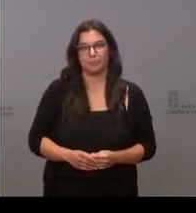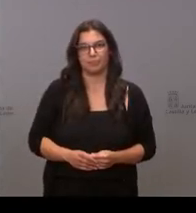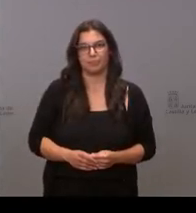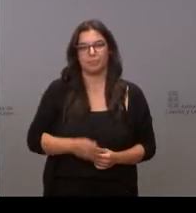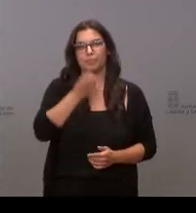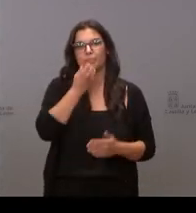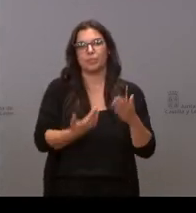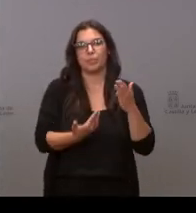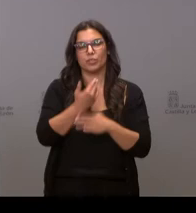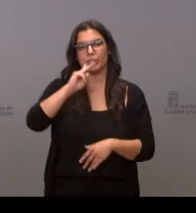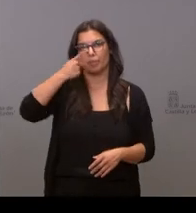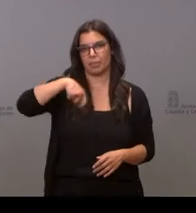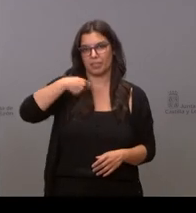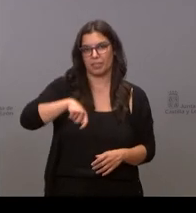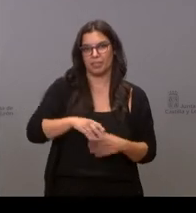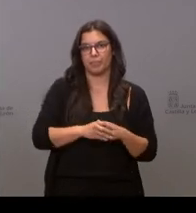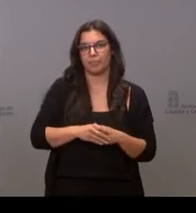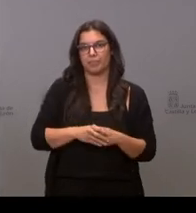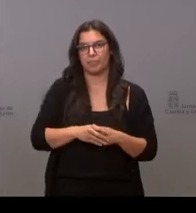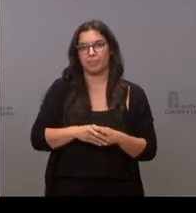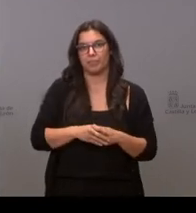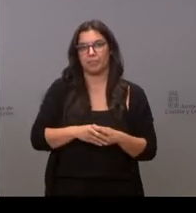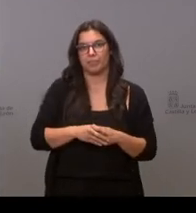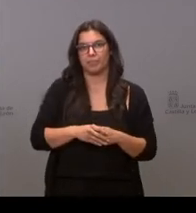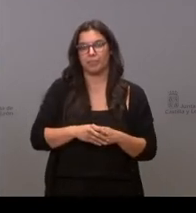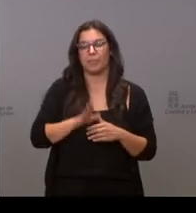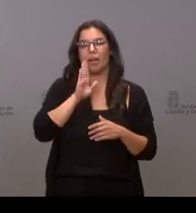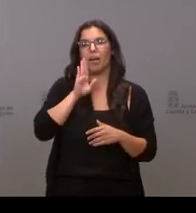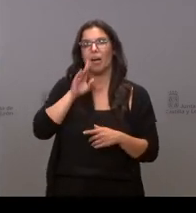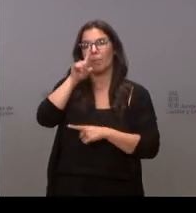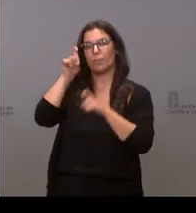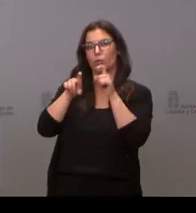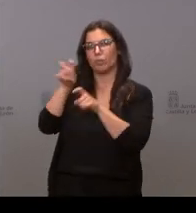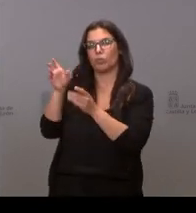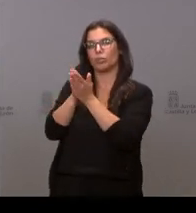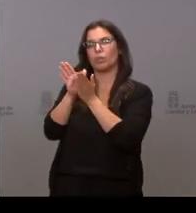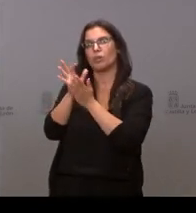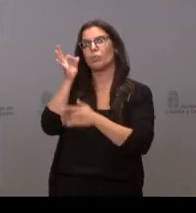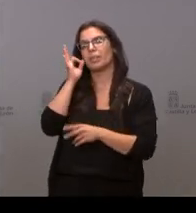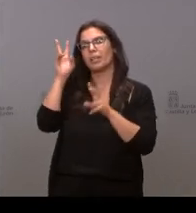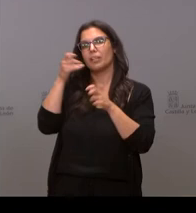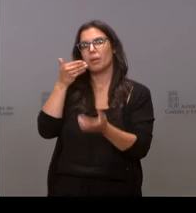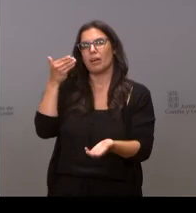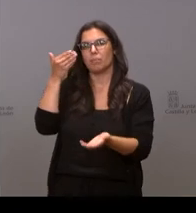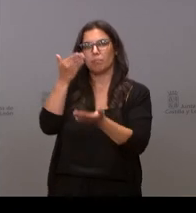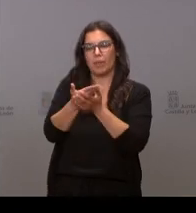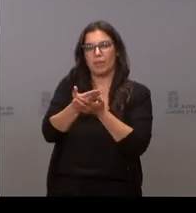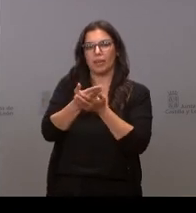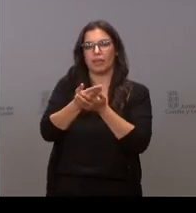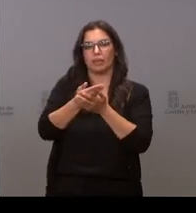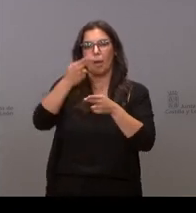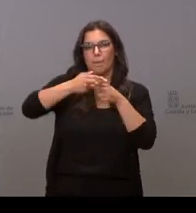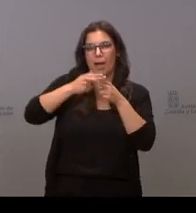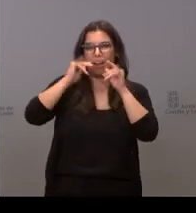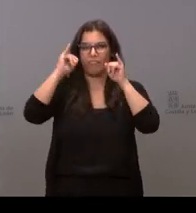buenos días vicepresidente agradezco la pregunta de la compañera sobre las proposiciones o las peticiones de cierre de los locales de Oce